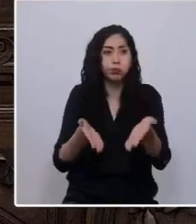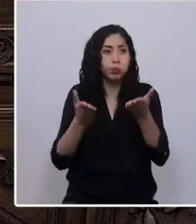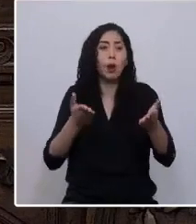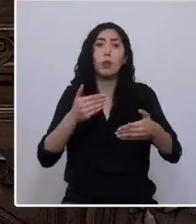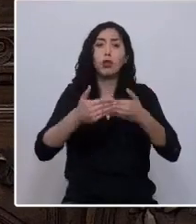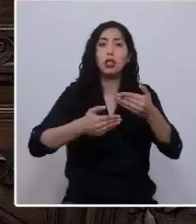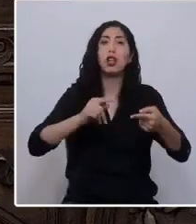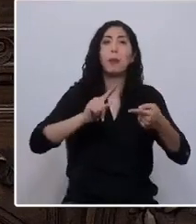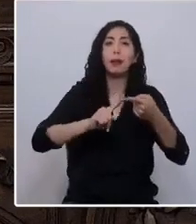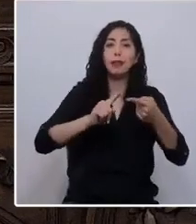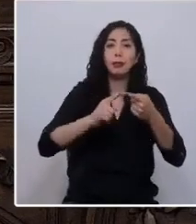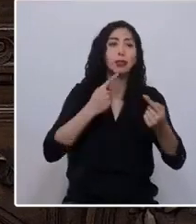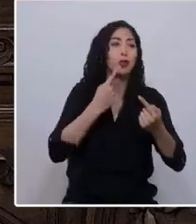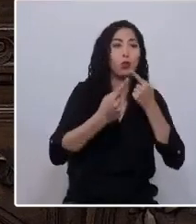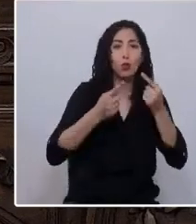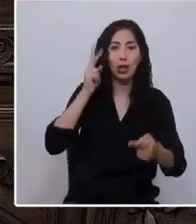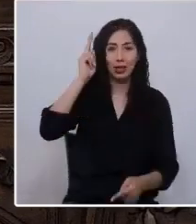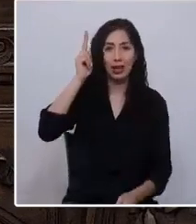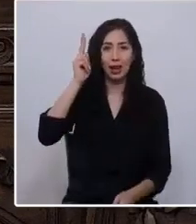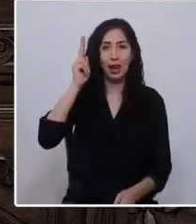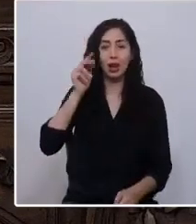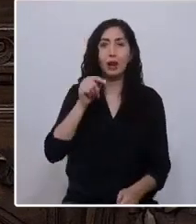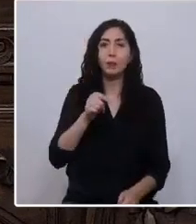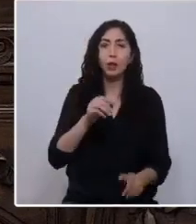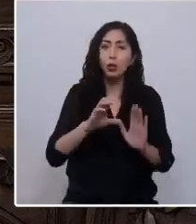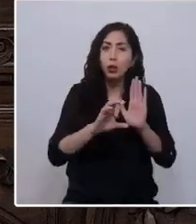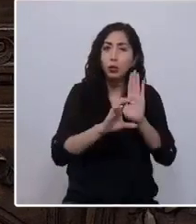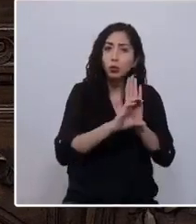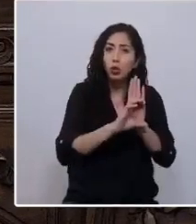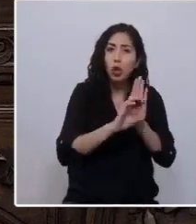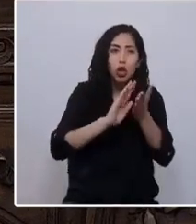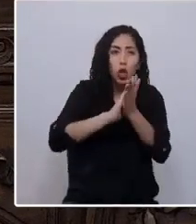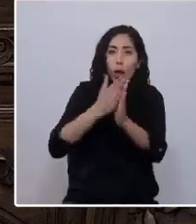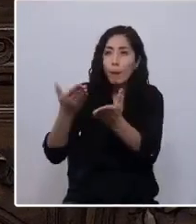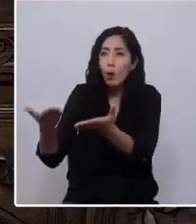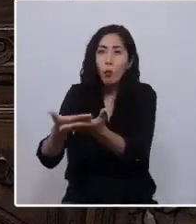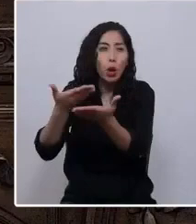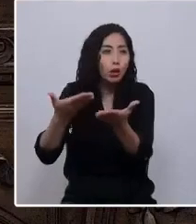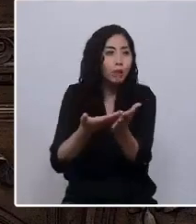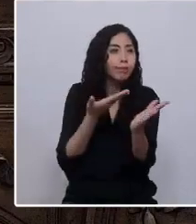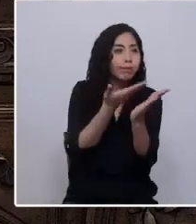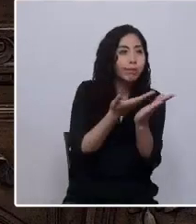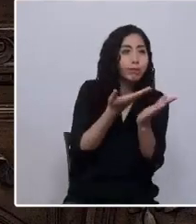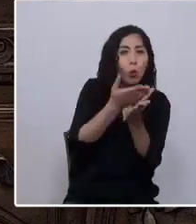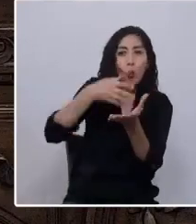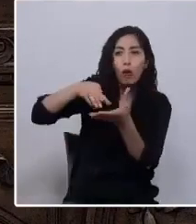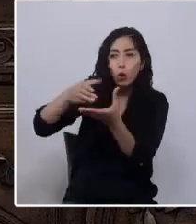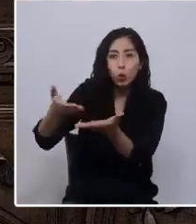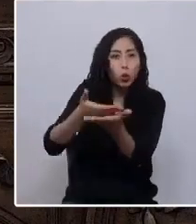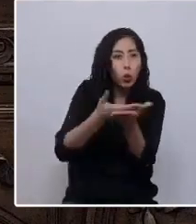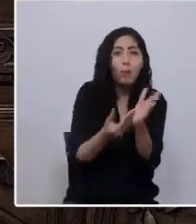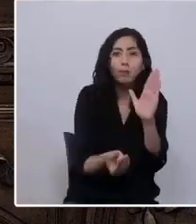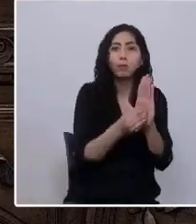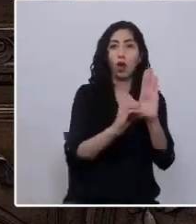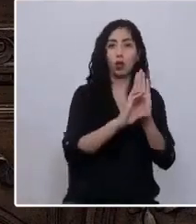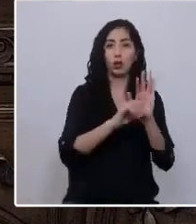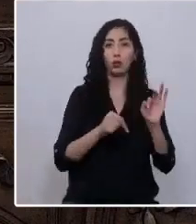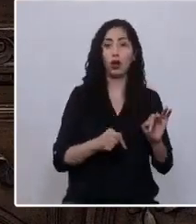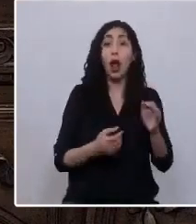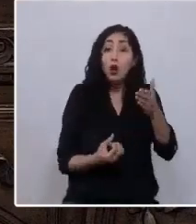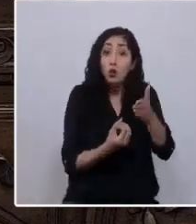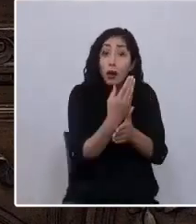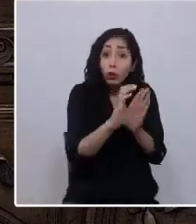indígena, que abra la Constitución a los sentires y propuestas de los diversos pueblos. Esta nueva Constitución debe